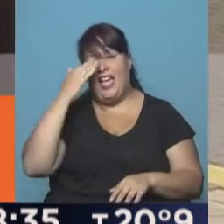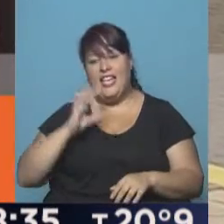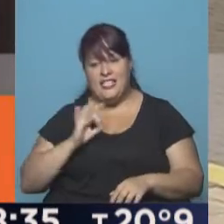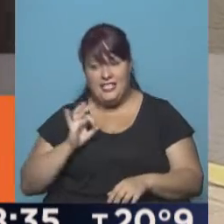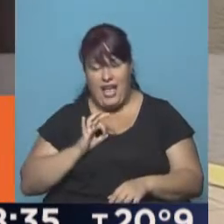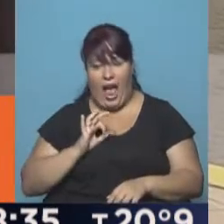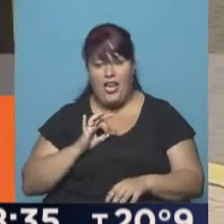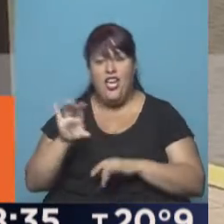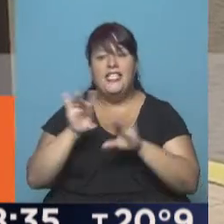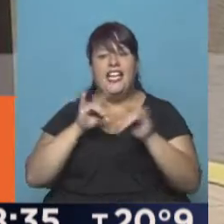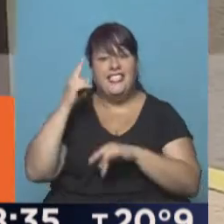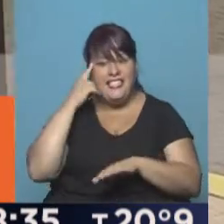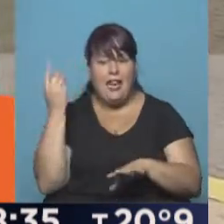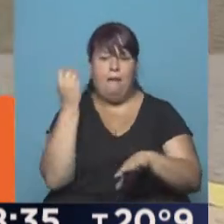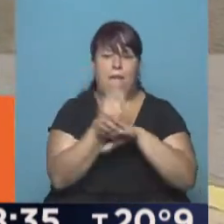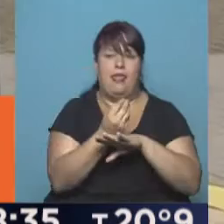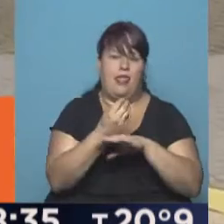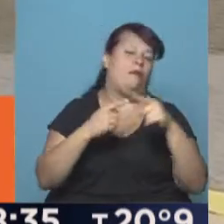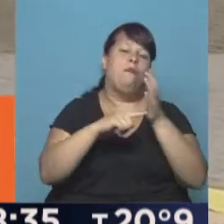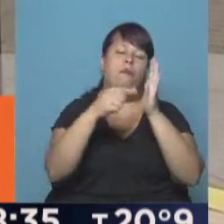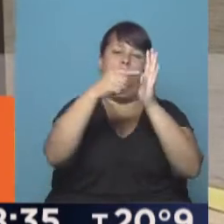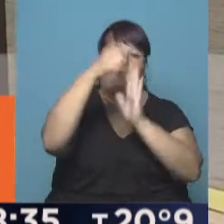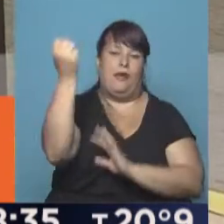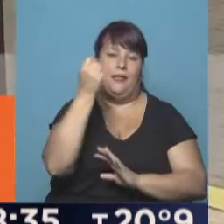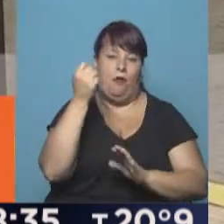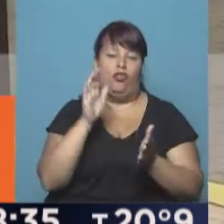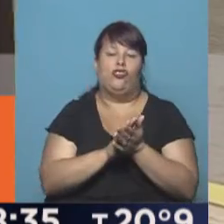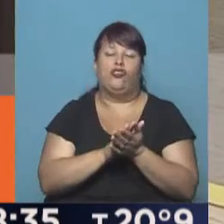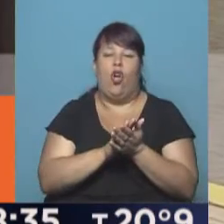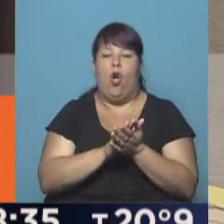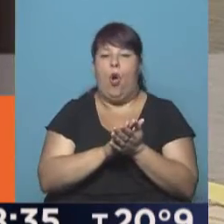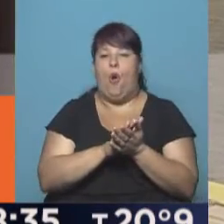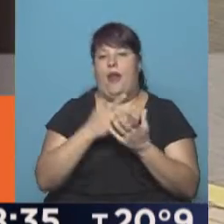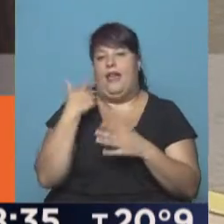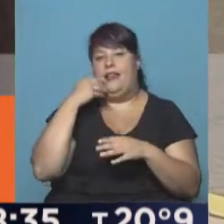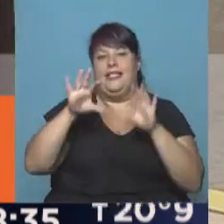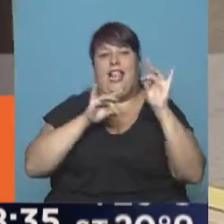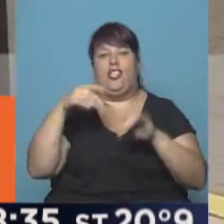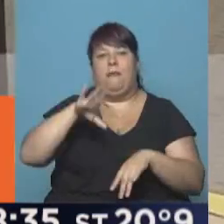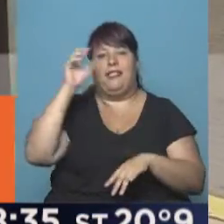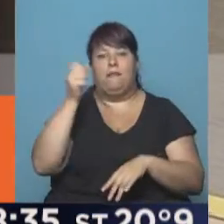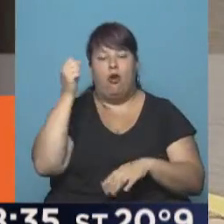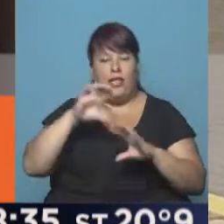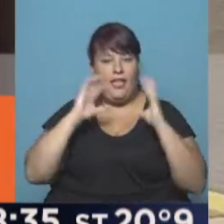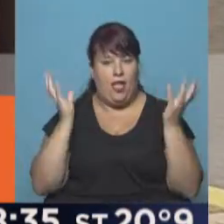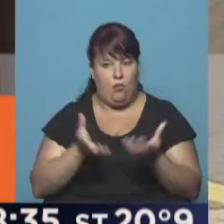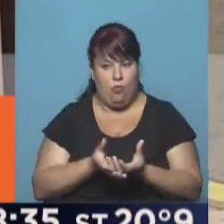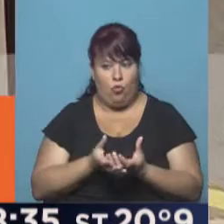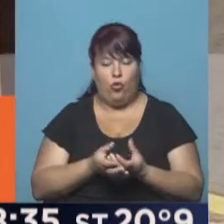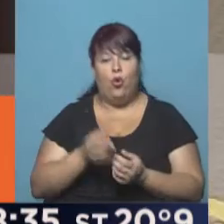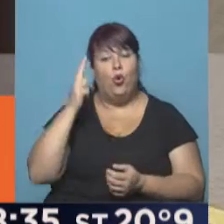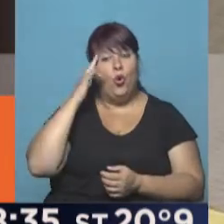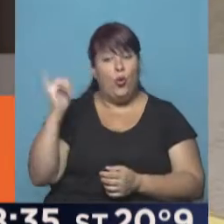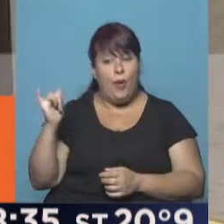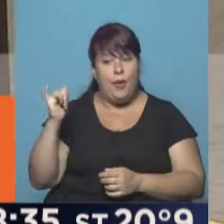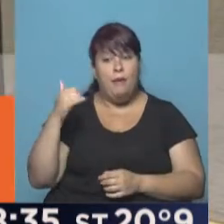la selección de China ocupe los primeros lugares justamente en el concierto de las grandes selecciones del mundo. 9 y media,